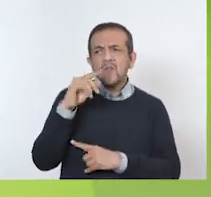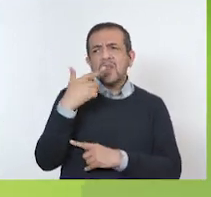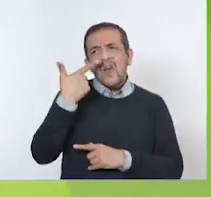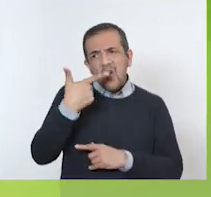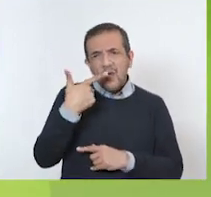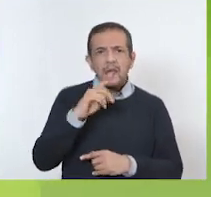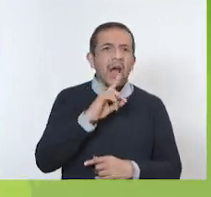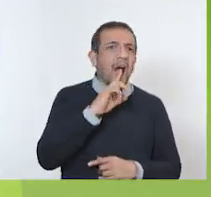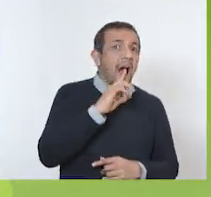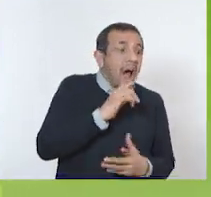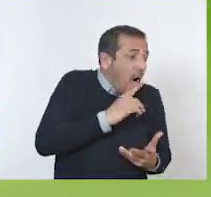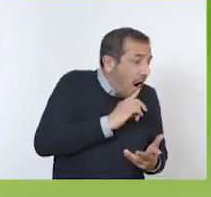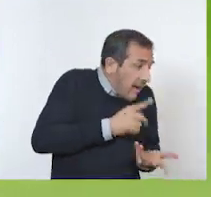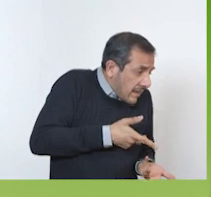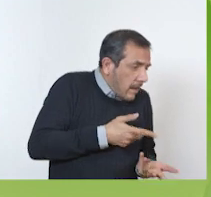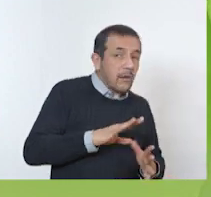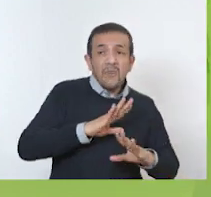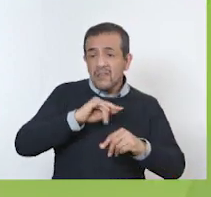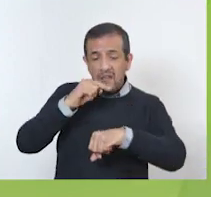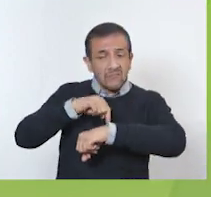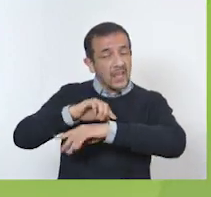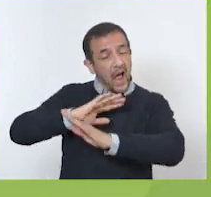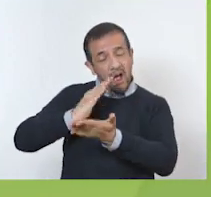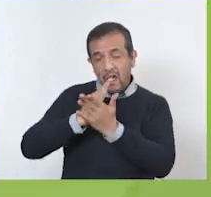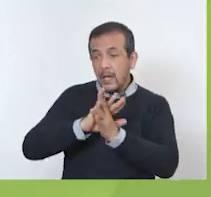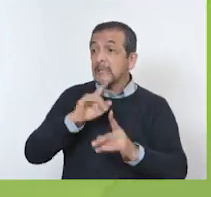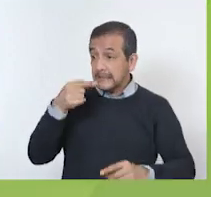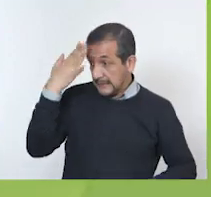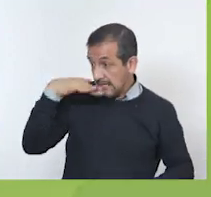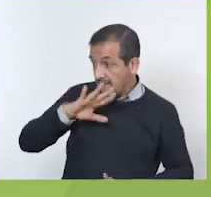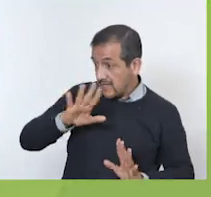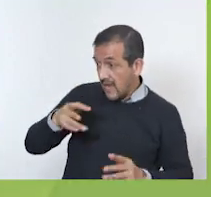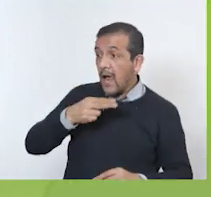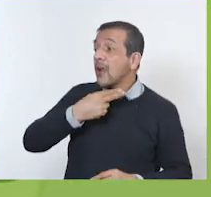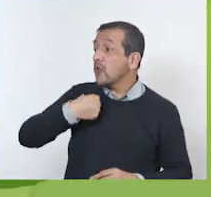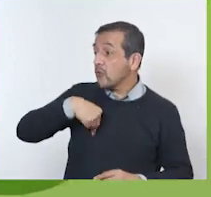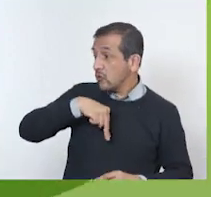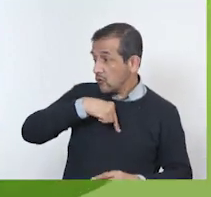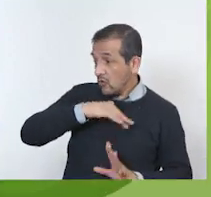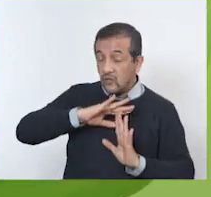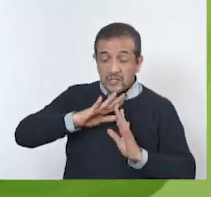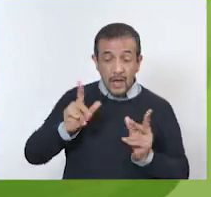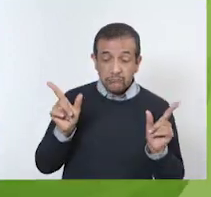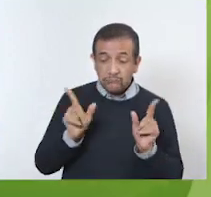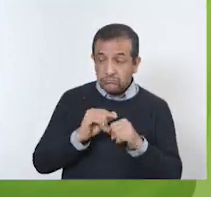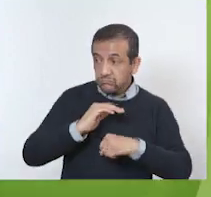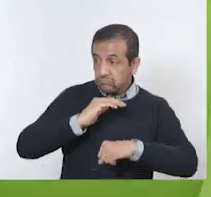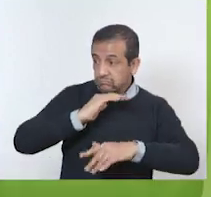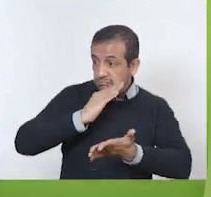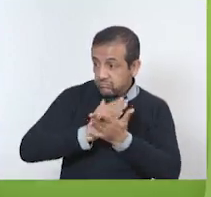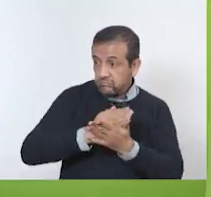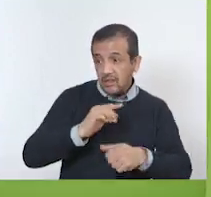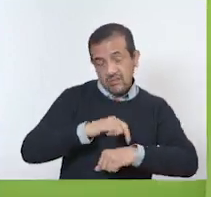guayaba. Pero ya se nos acabó el tiempo. Ya no cuentan. ¿Saben qué? A los que ya se nos acabó el tiempo es a nosotros.